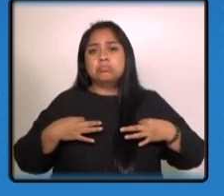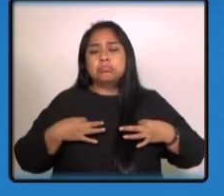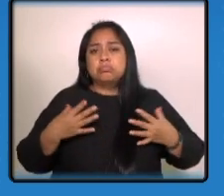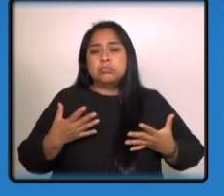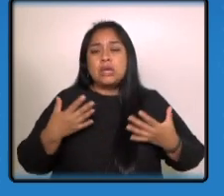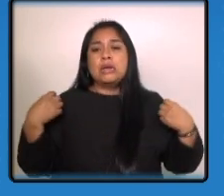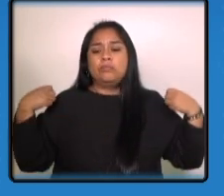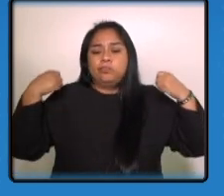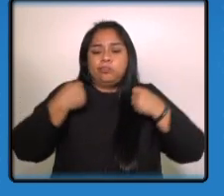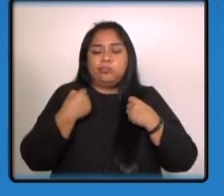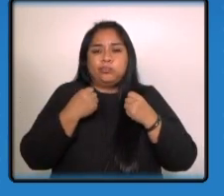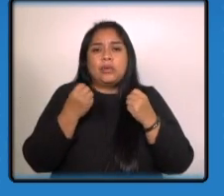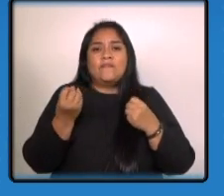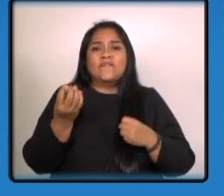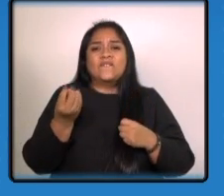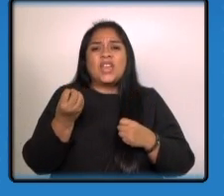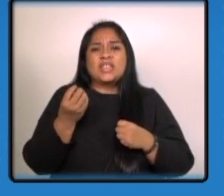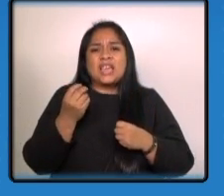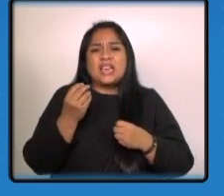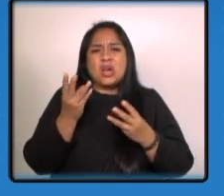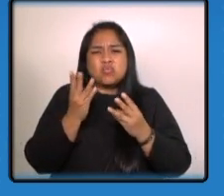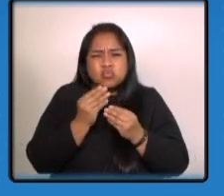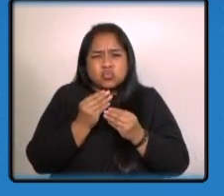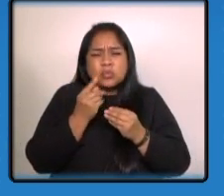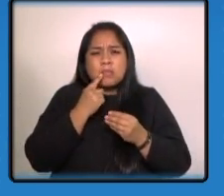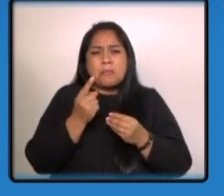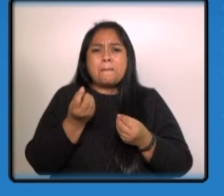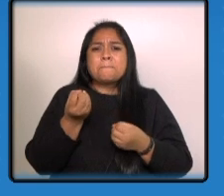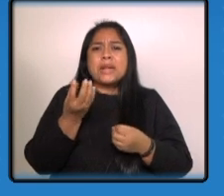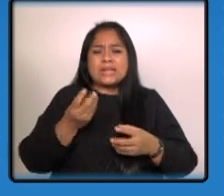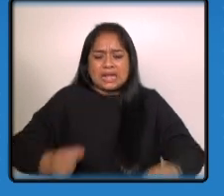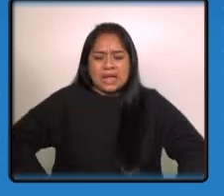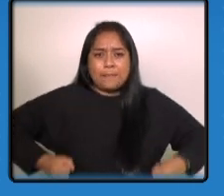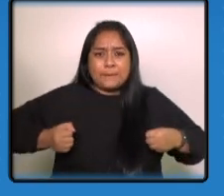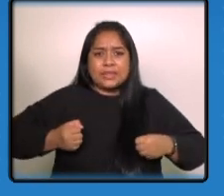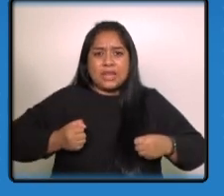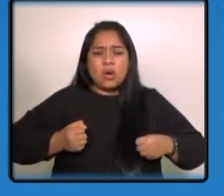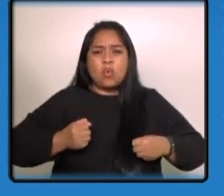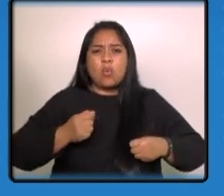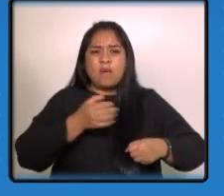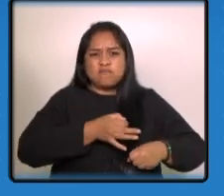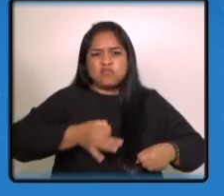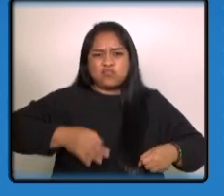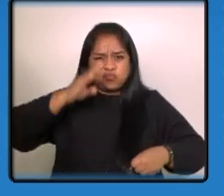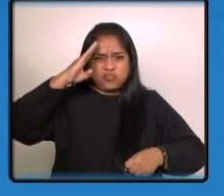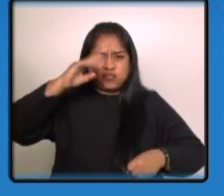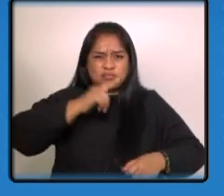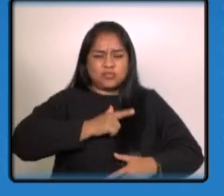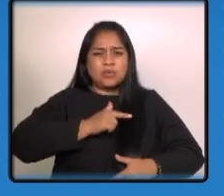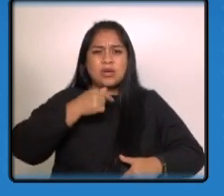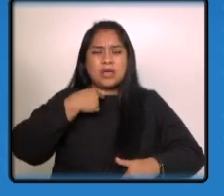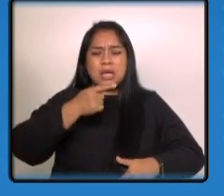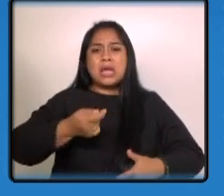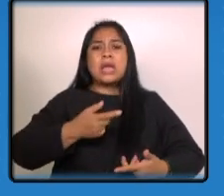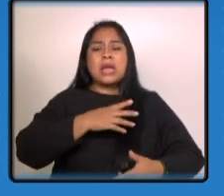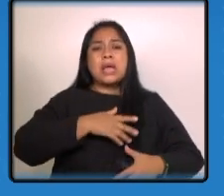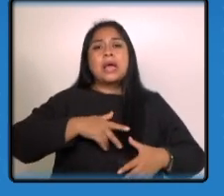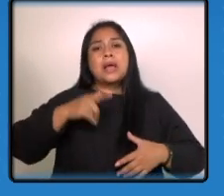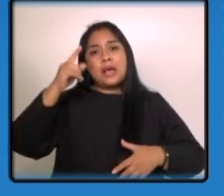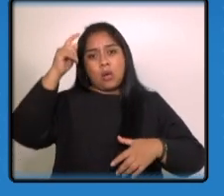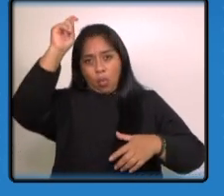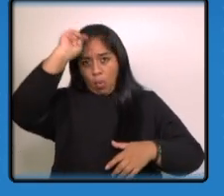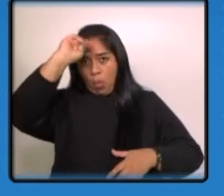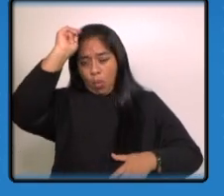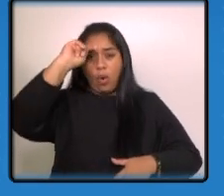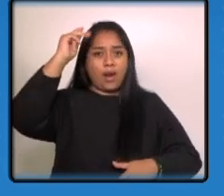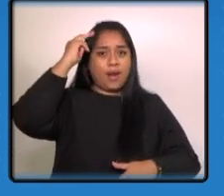chumpa verde musgo pantalón verde camuflajeado zapatos negros gorra cuadriculada negra con